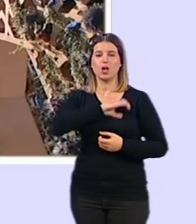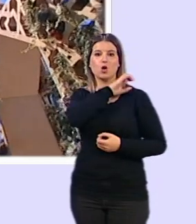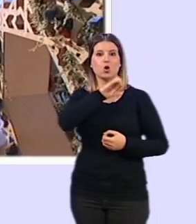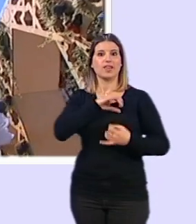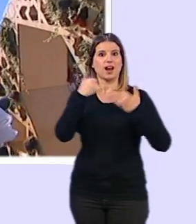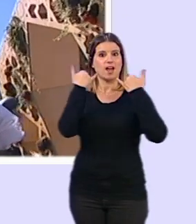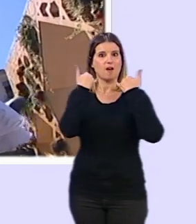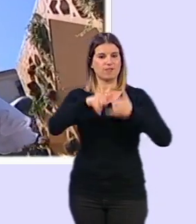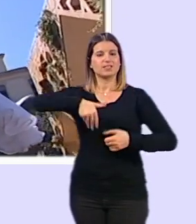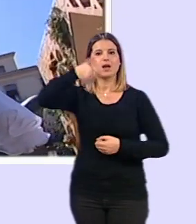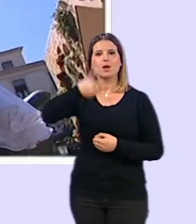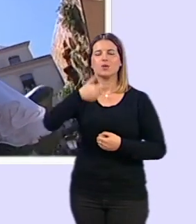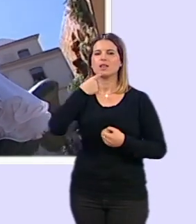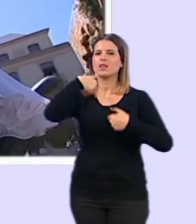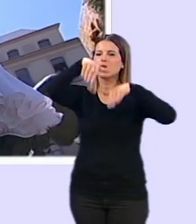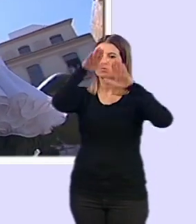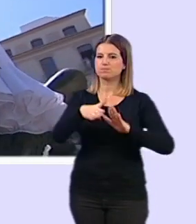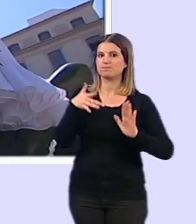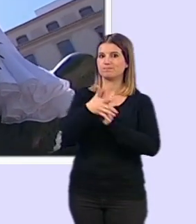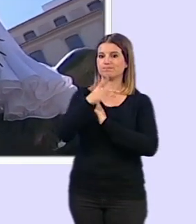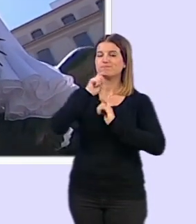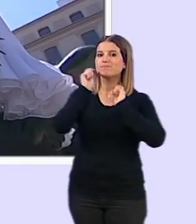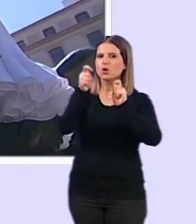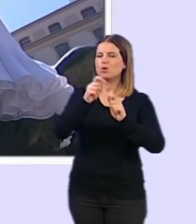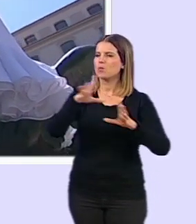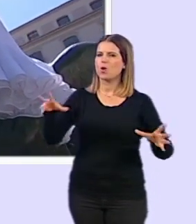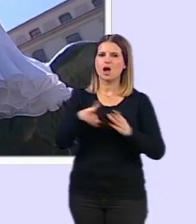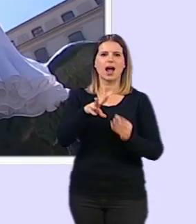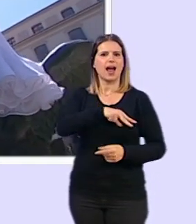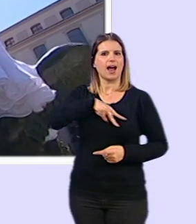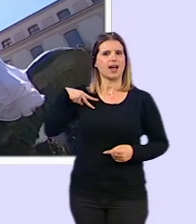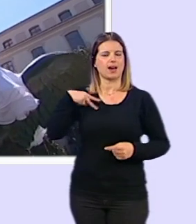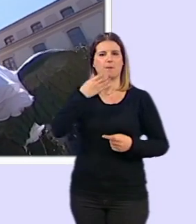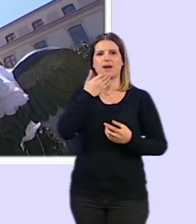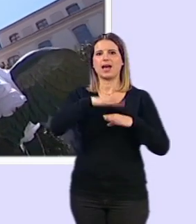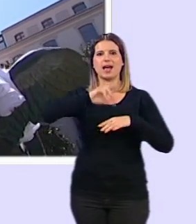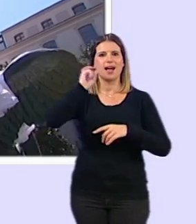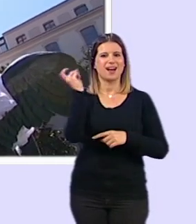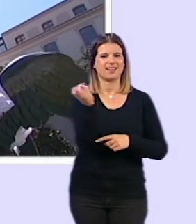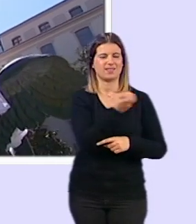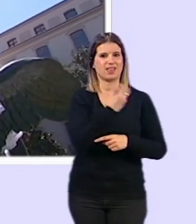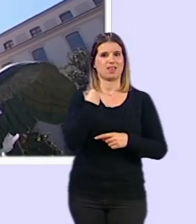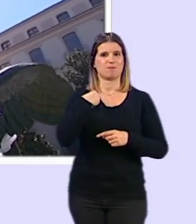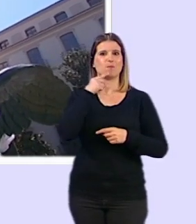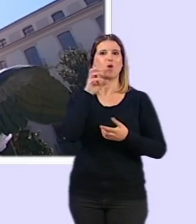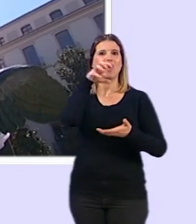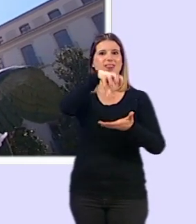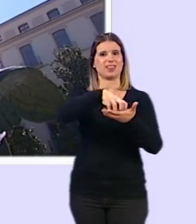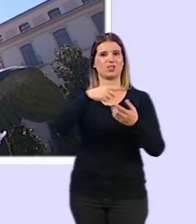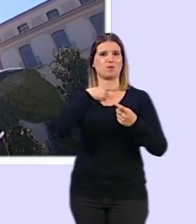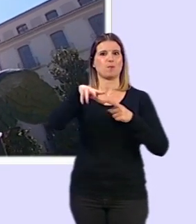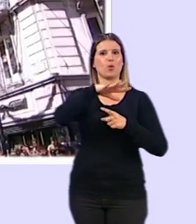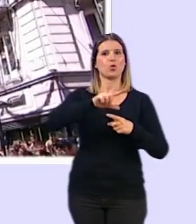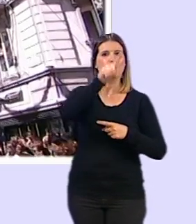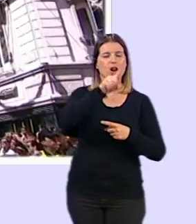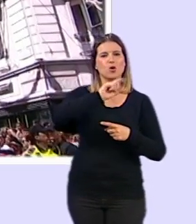Fiestas Mayores han explicado que la suspensión de este Corpus 2020 es global y afecta tanto a las actividades que se iban a desarrollar en el recinto ferial de Almanjayar,